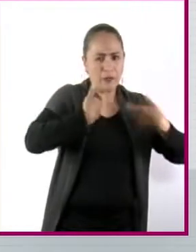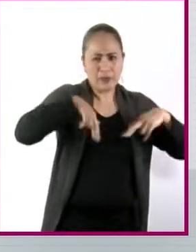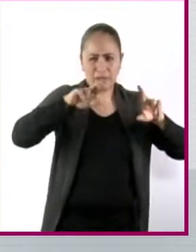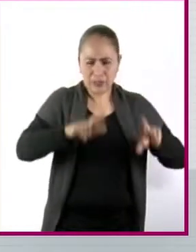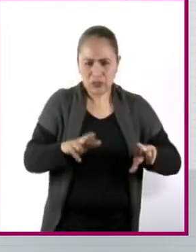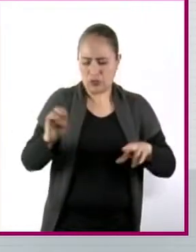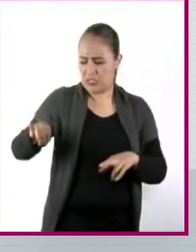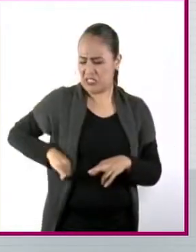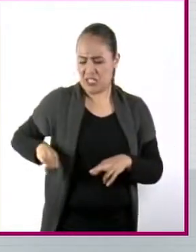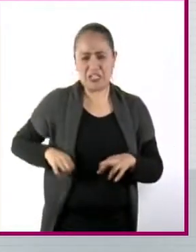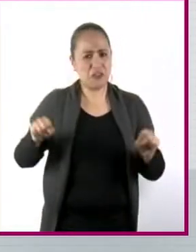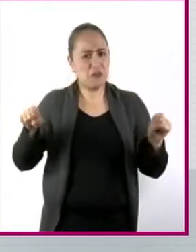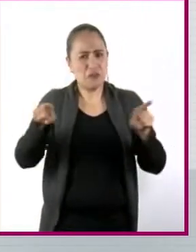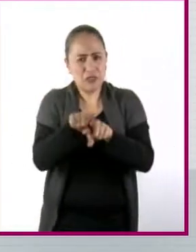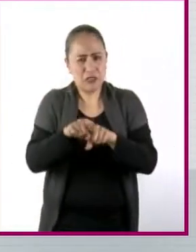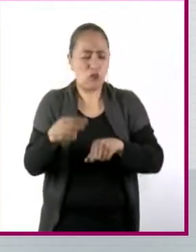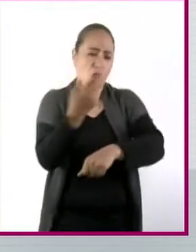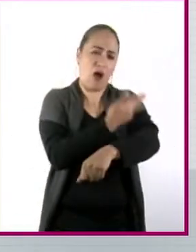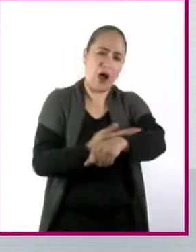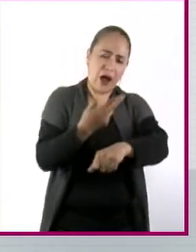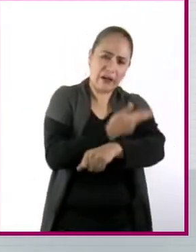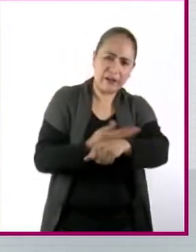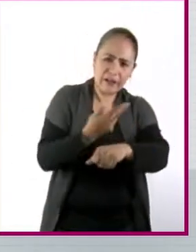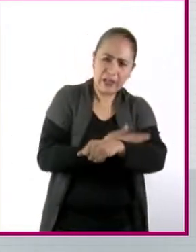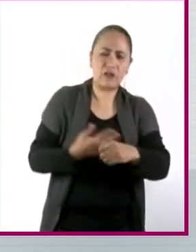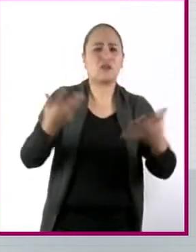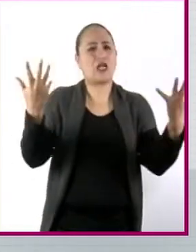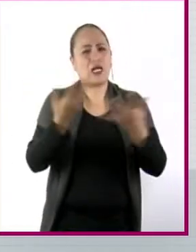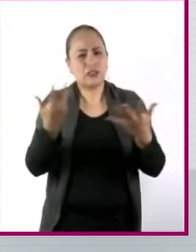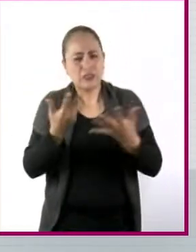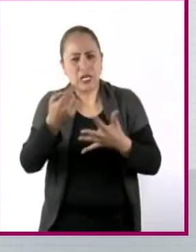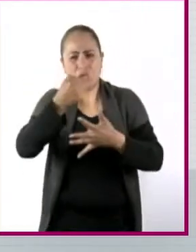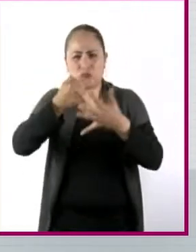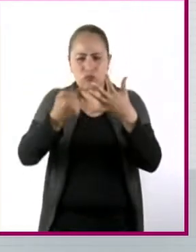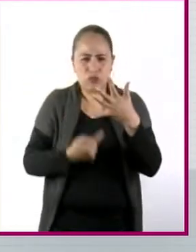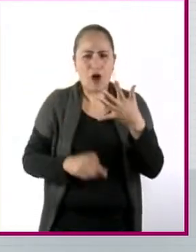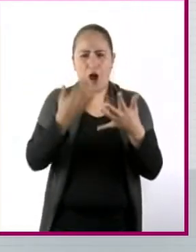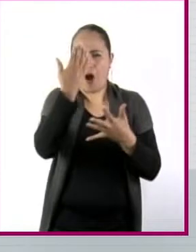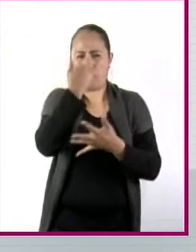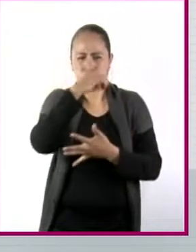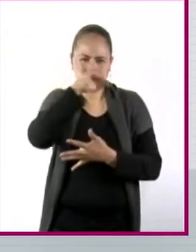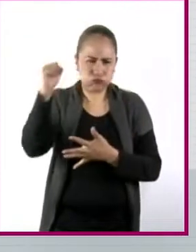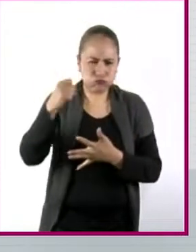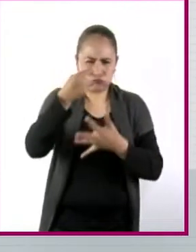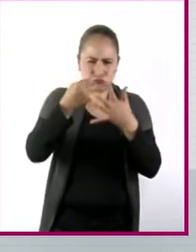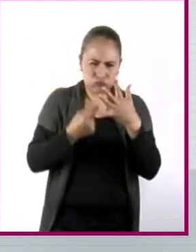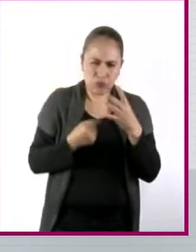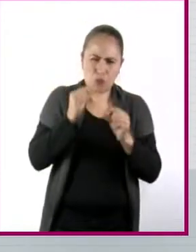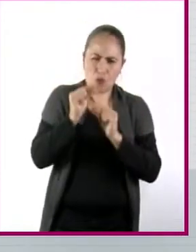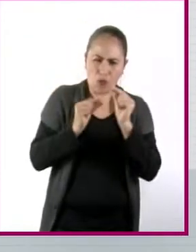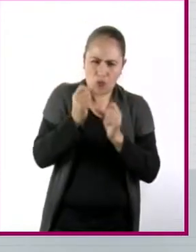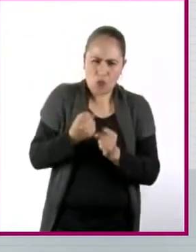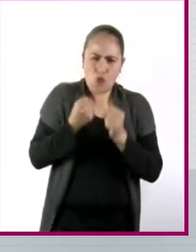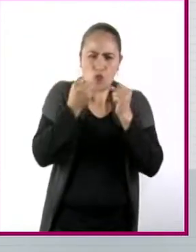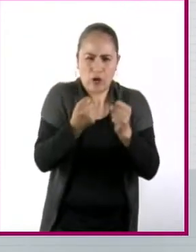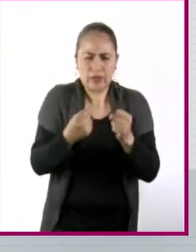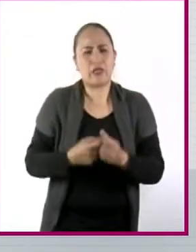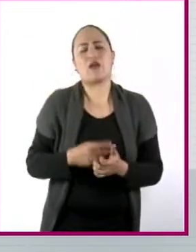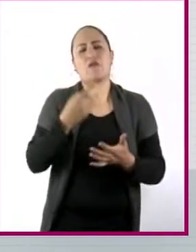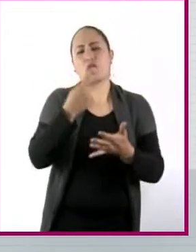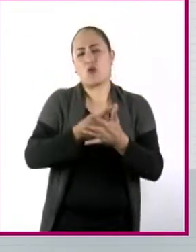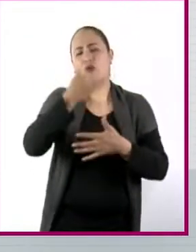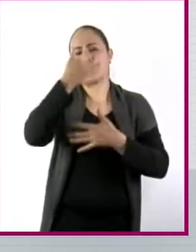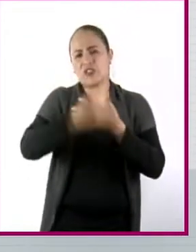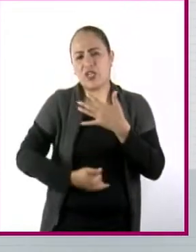comunes, formas de organización, tareas a realizar, habilidades que se fortalecen, tipos de acciones y proyectos.